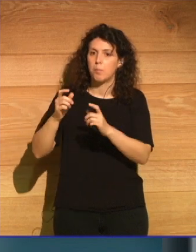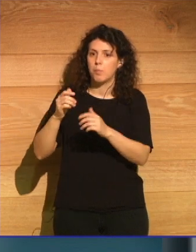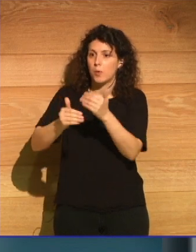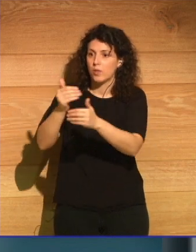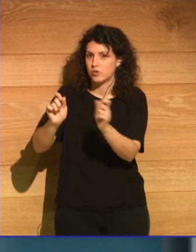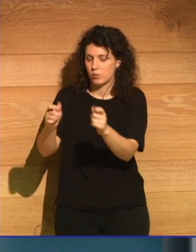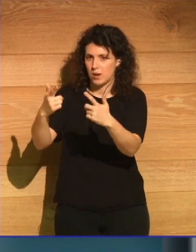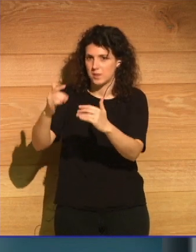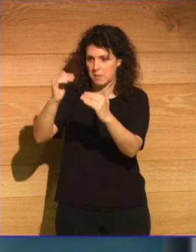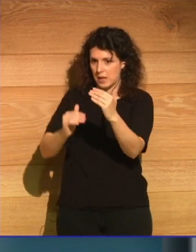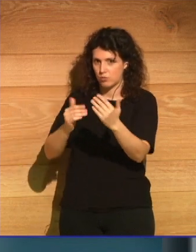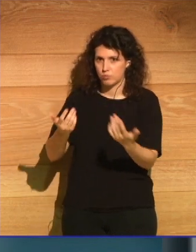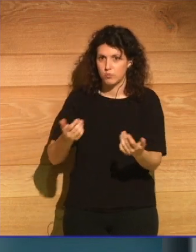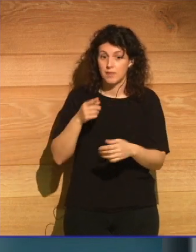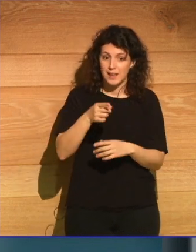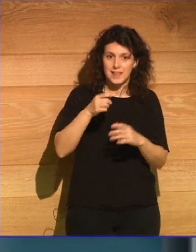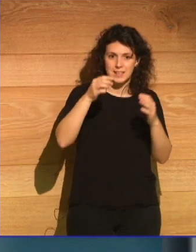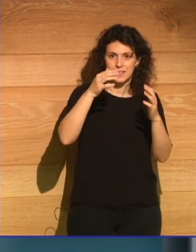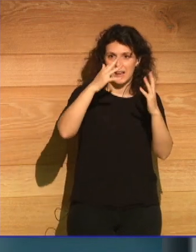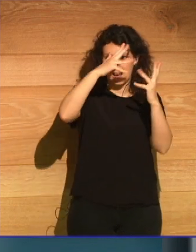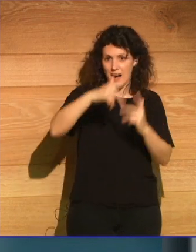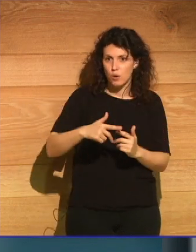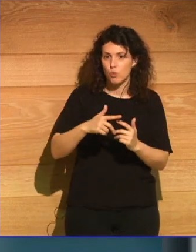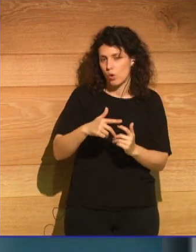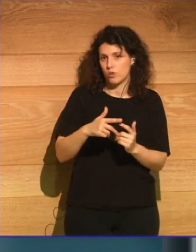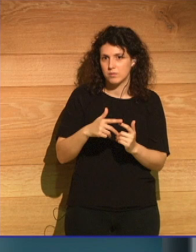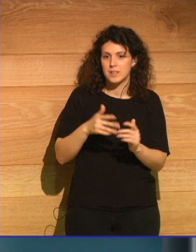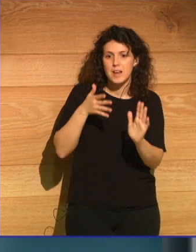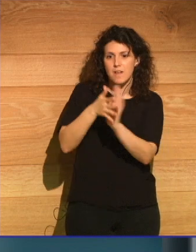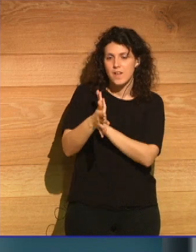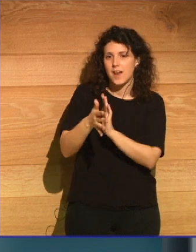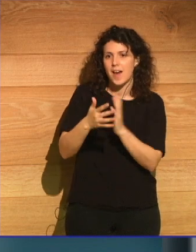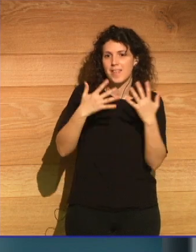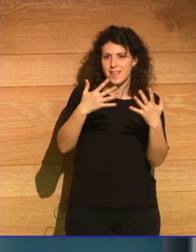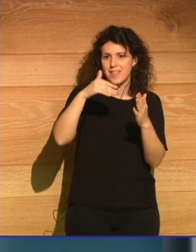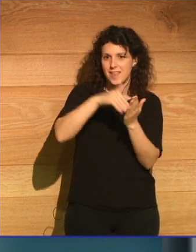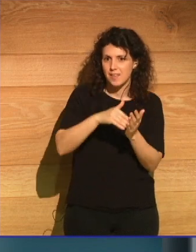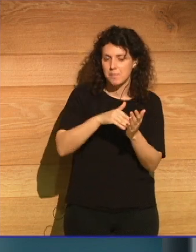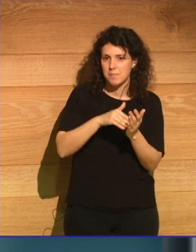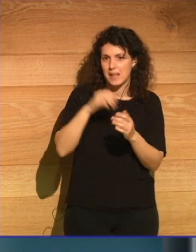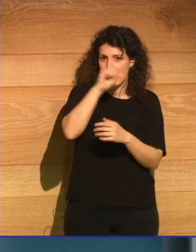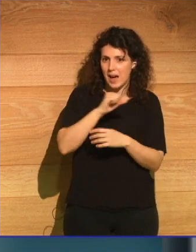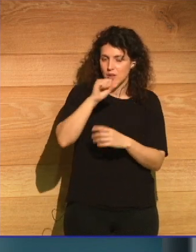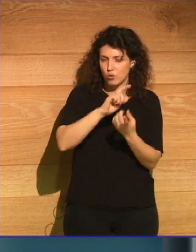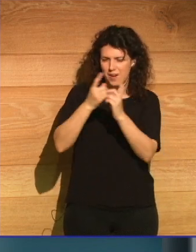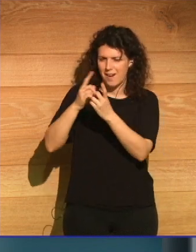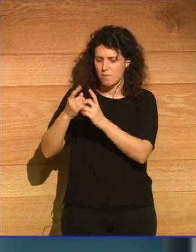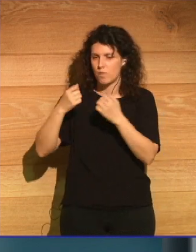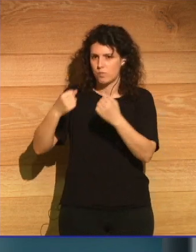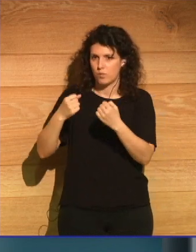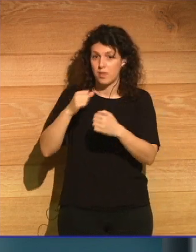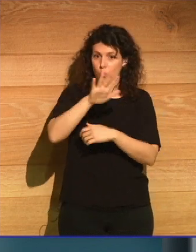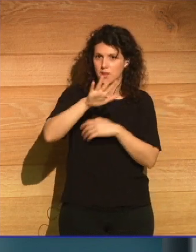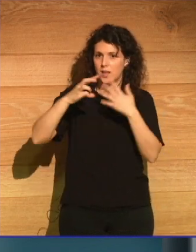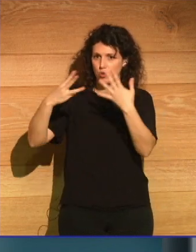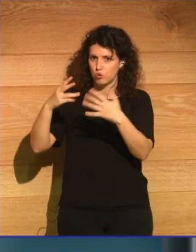Con este mareante cálculo, veremos 10.000 años de cambio ambiental en 58 años. Menos de lo